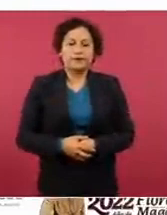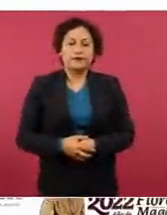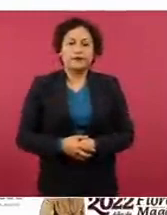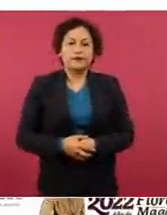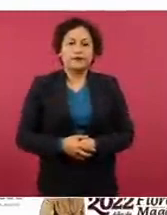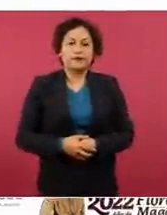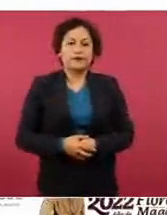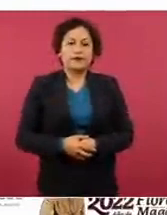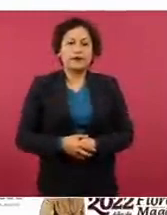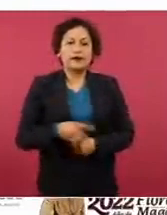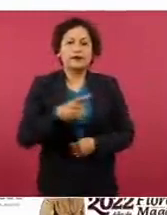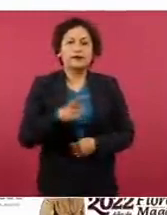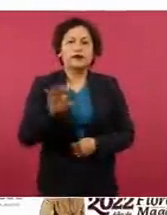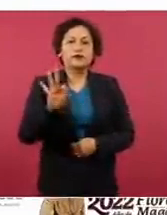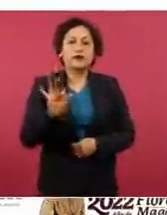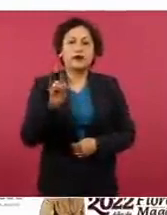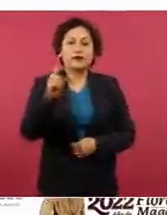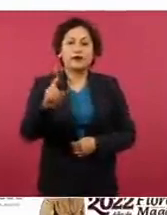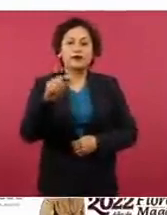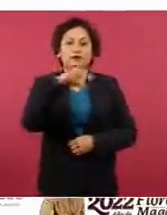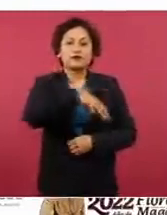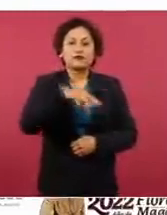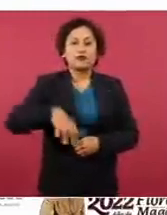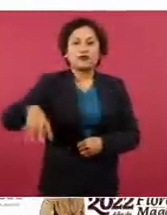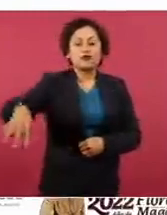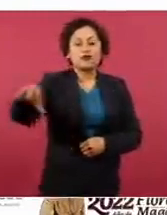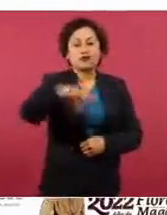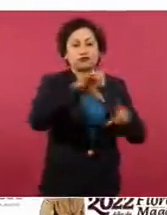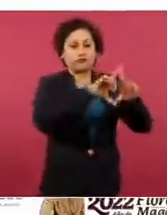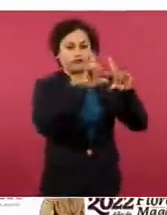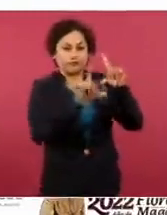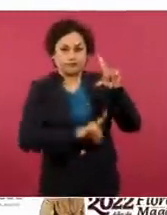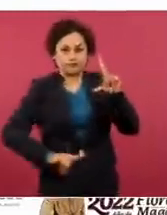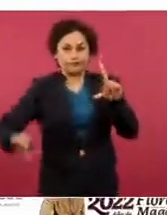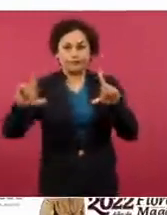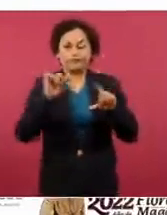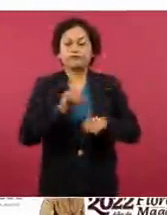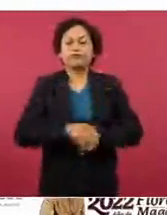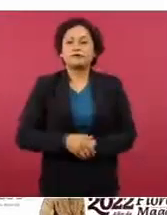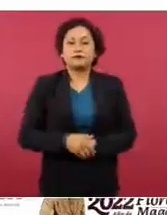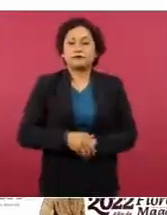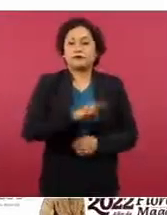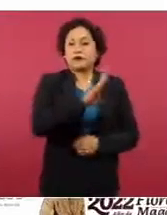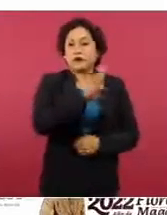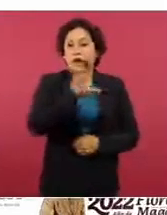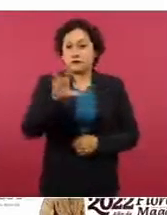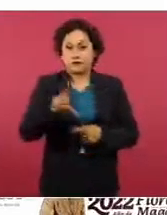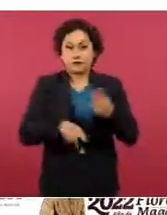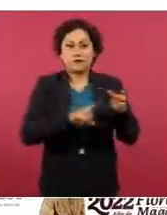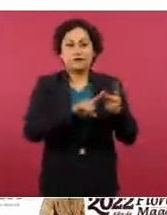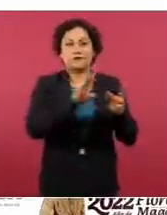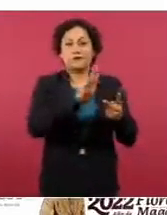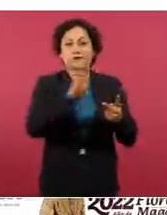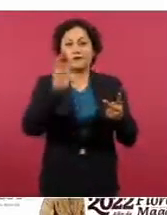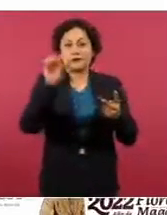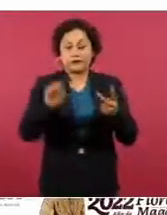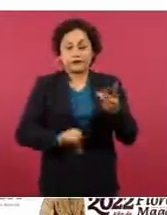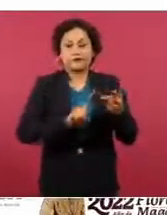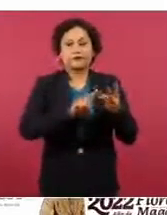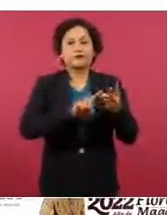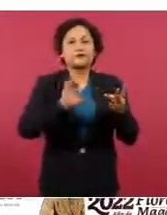estados de la República, Baja California, Baja California Sur, Chihuahua,